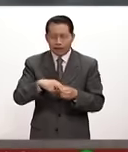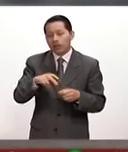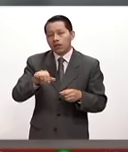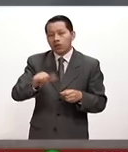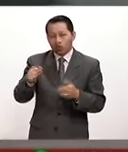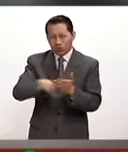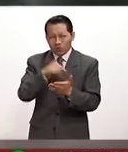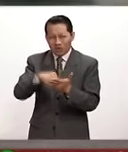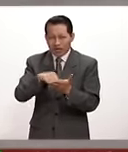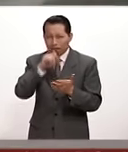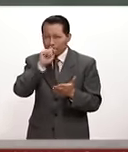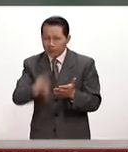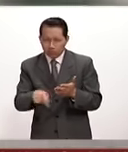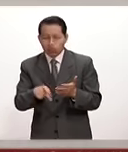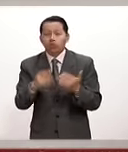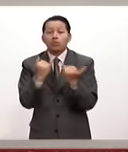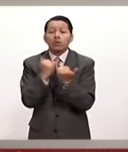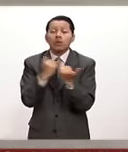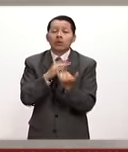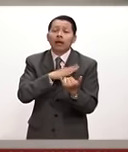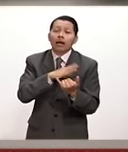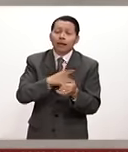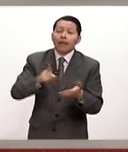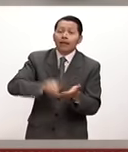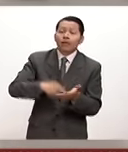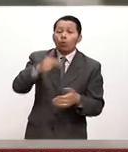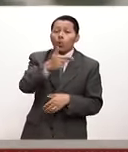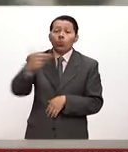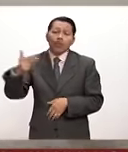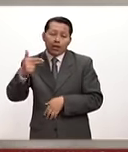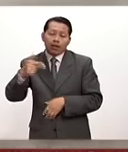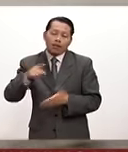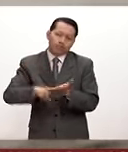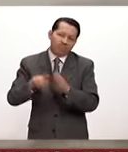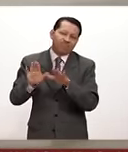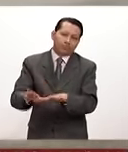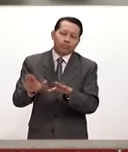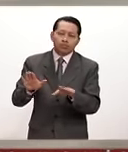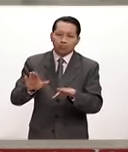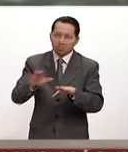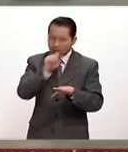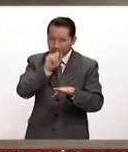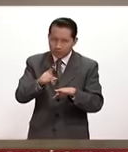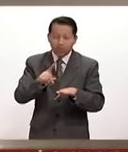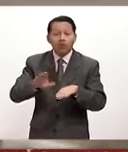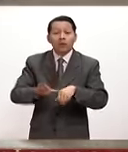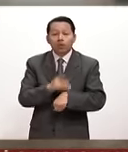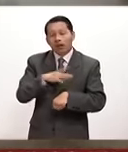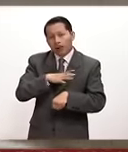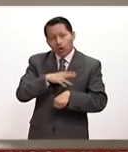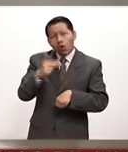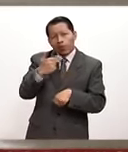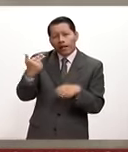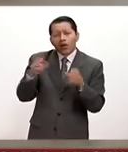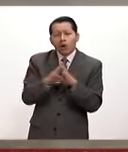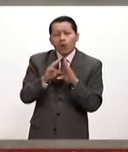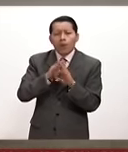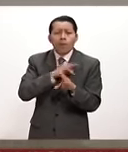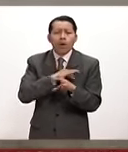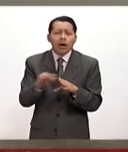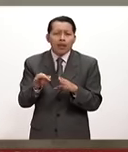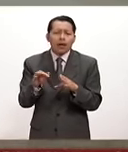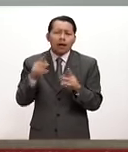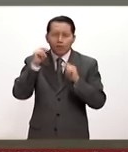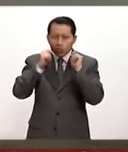están a resguardo en los hoteles donde se puede estar, en los hoteles que no tienen esa condición. Han pasado